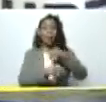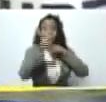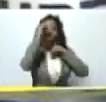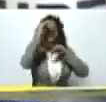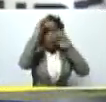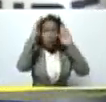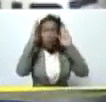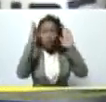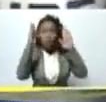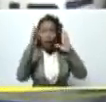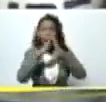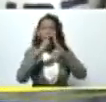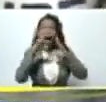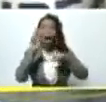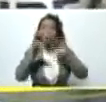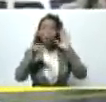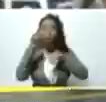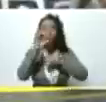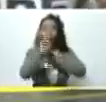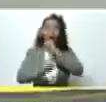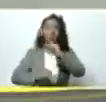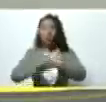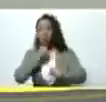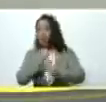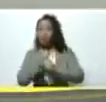a 12 asociaciones